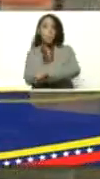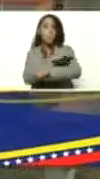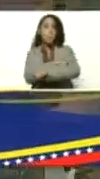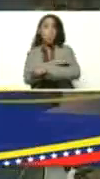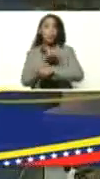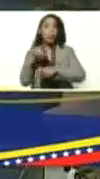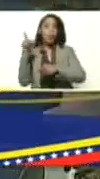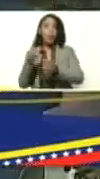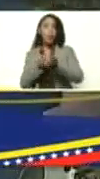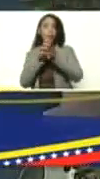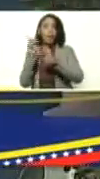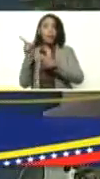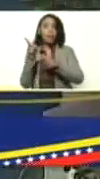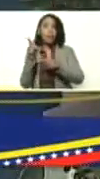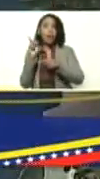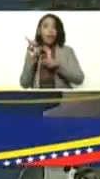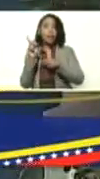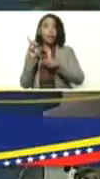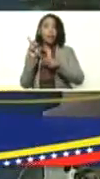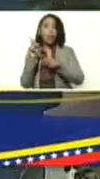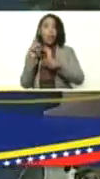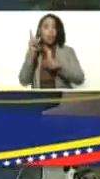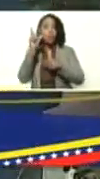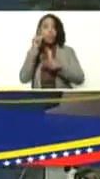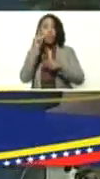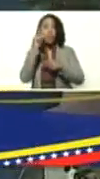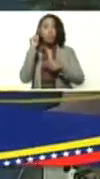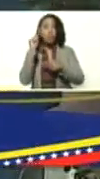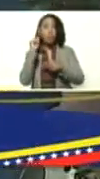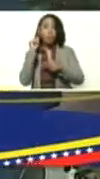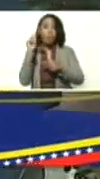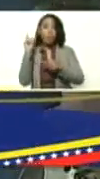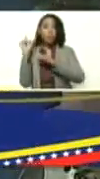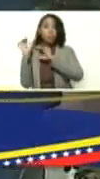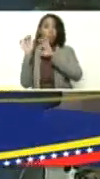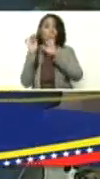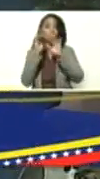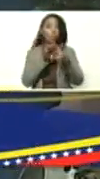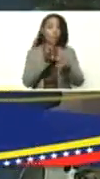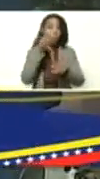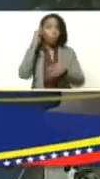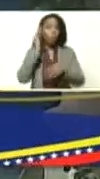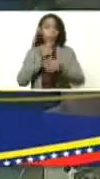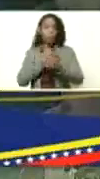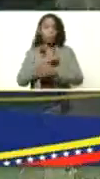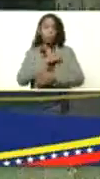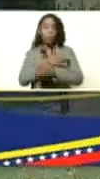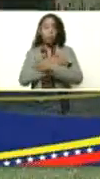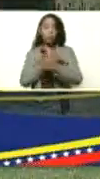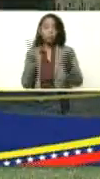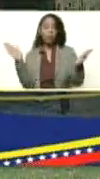buena parte de esos muchachos se vinieron al bolivarianismo le abrimos los brazos